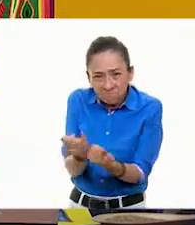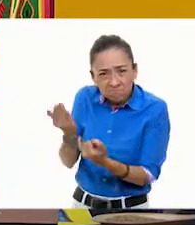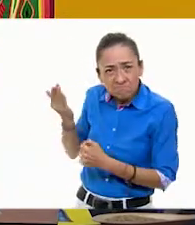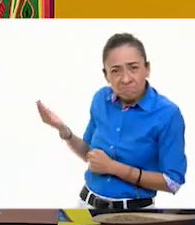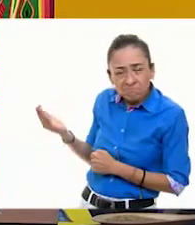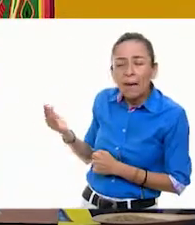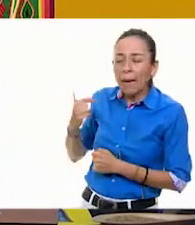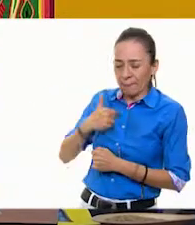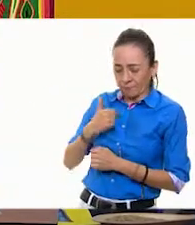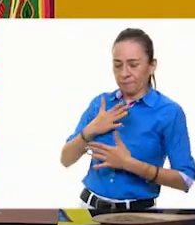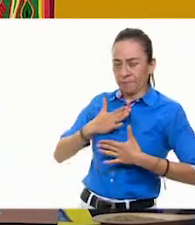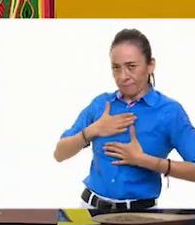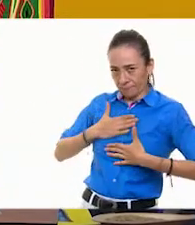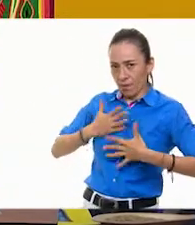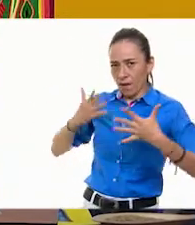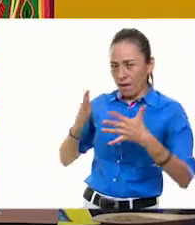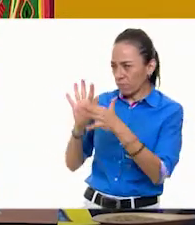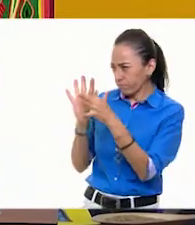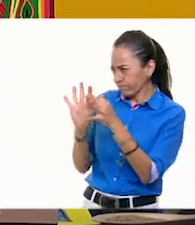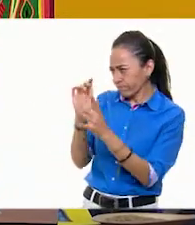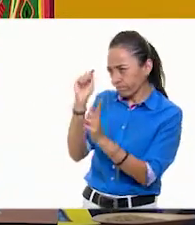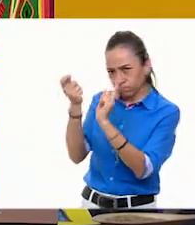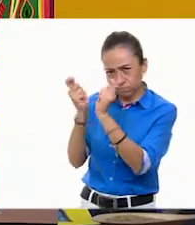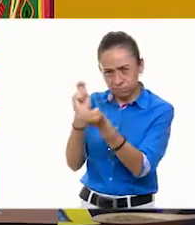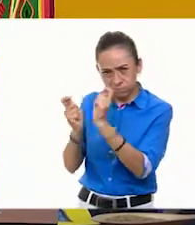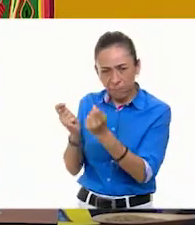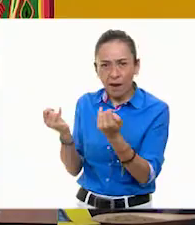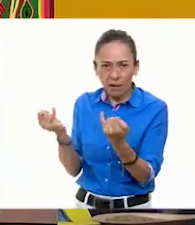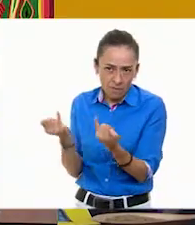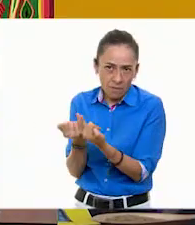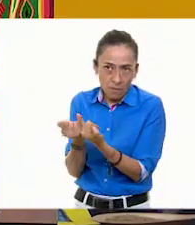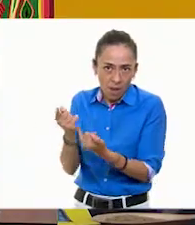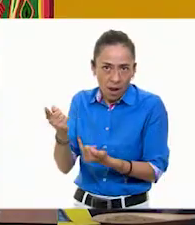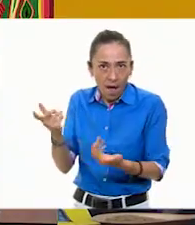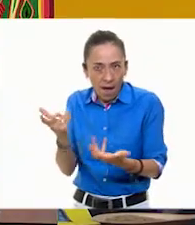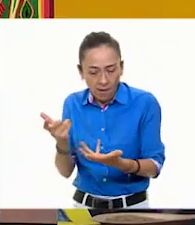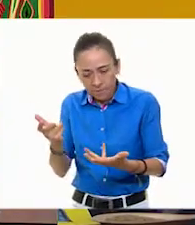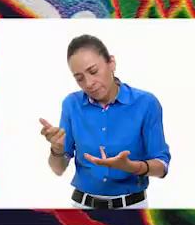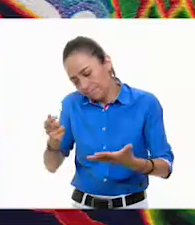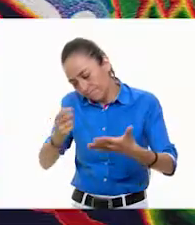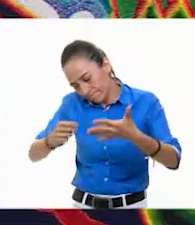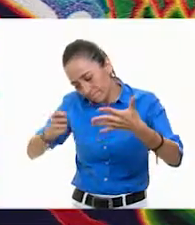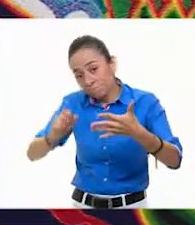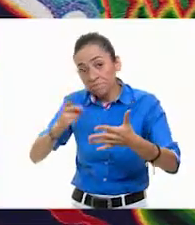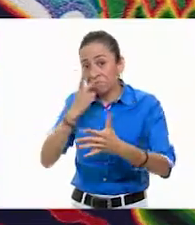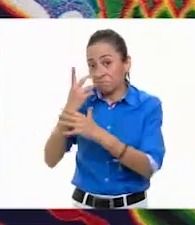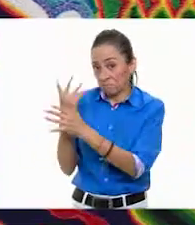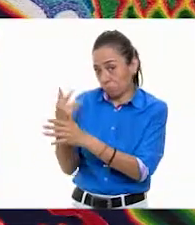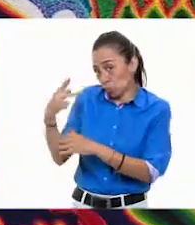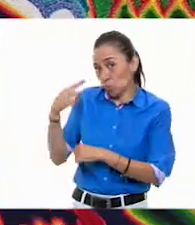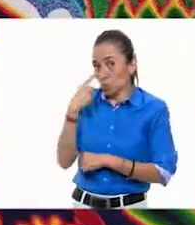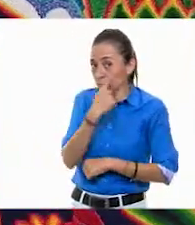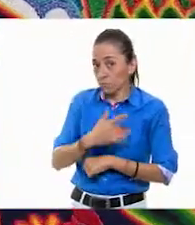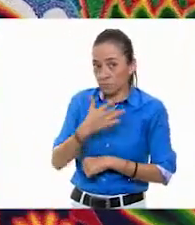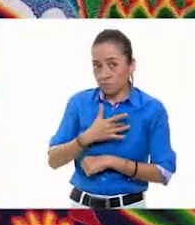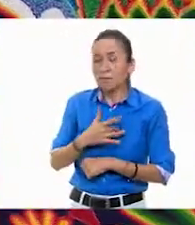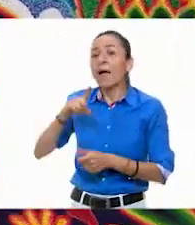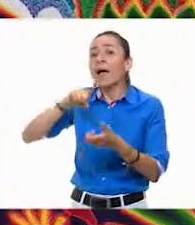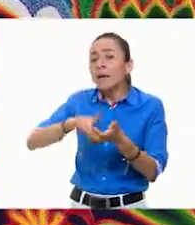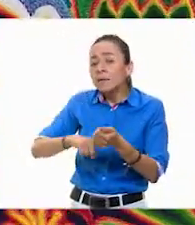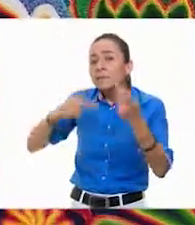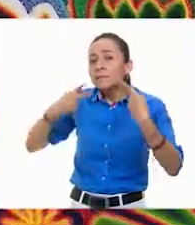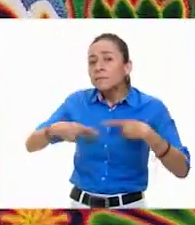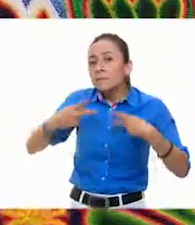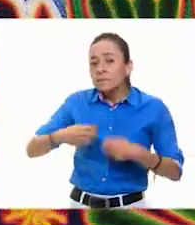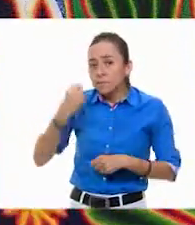describir el cuadro. Muy bien. cómo el autor lo percibe. Dice, en este cuadro nos presentan cuatro personas.